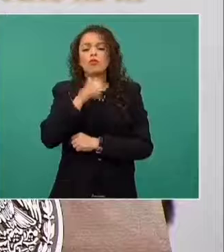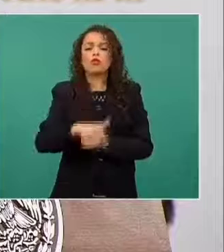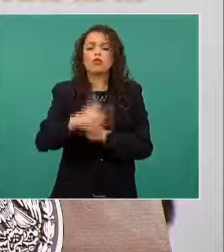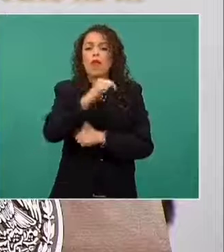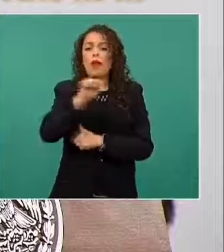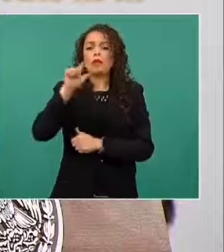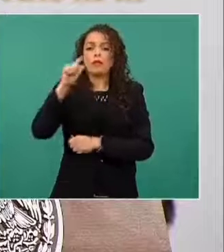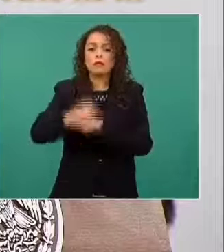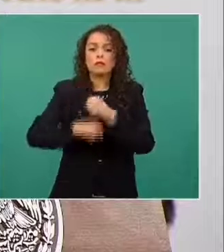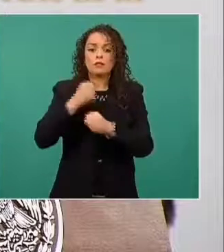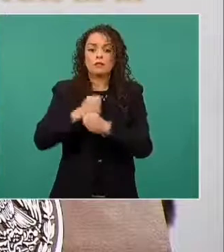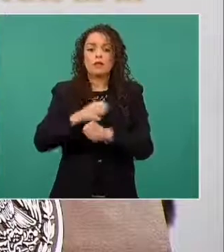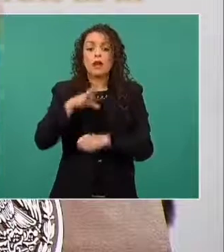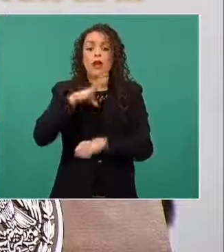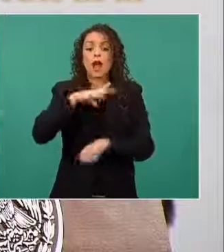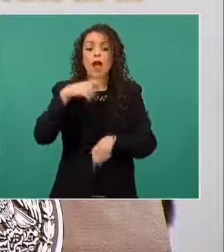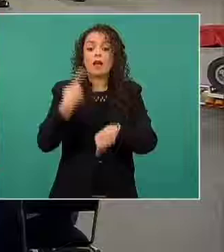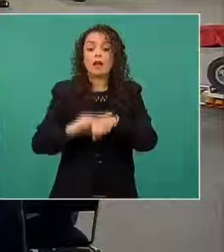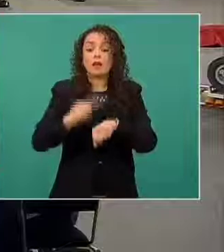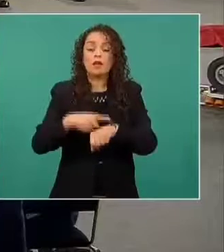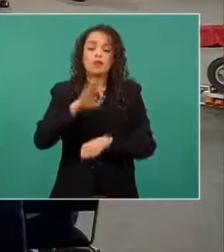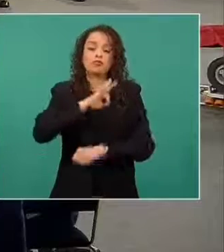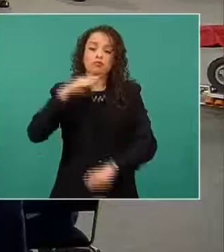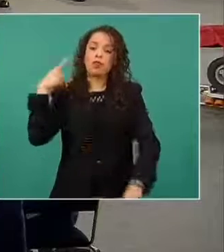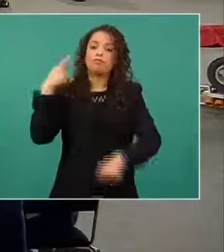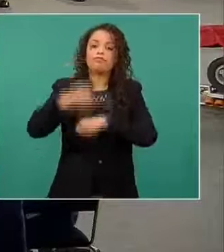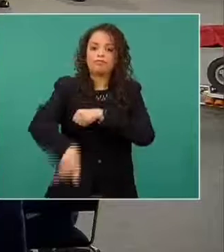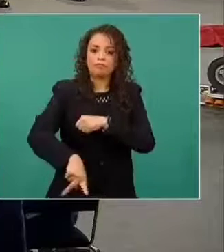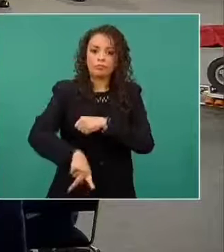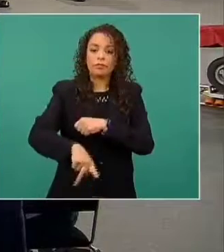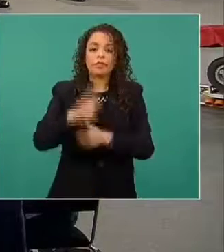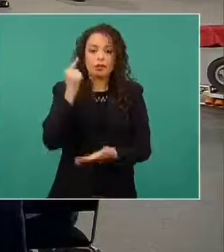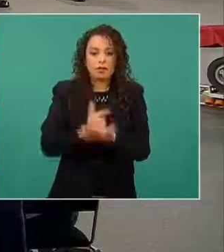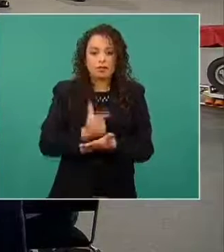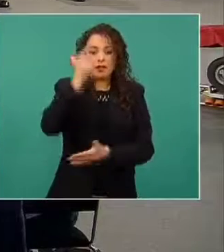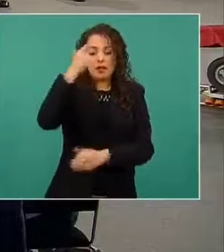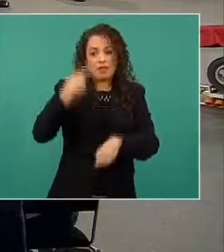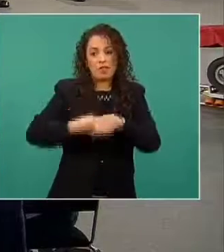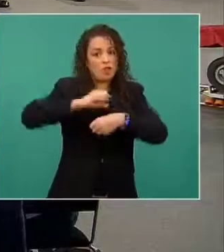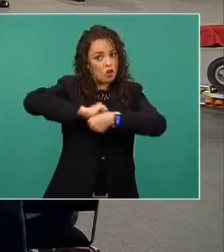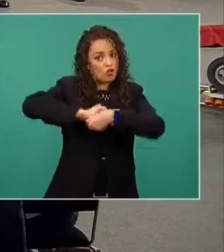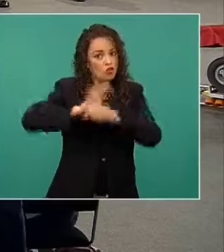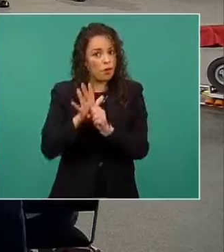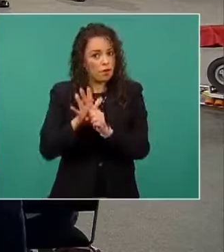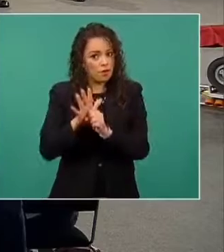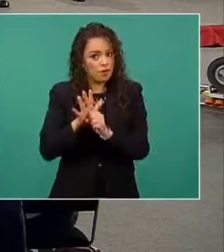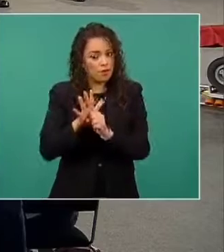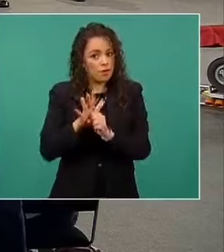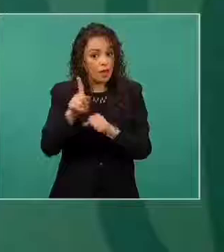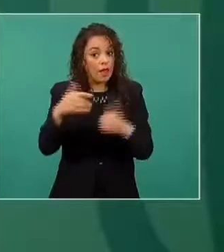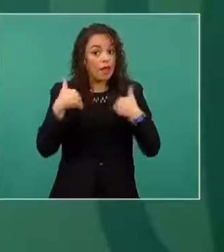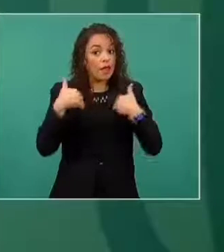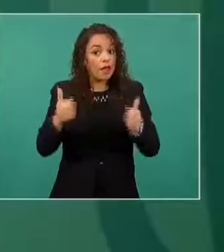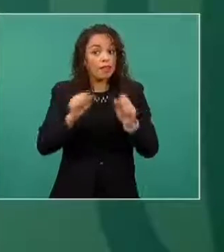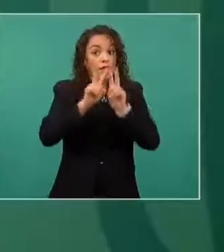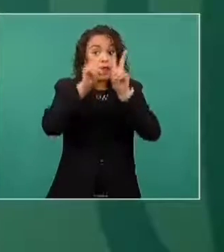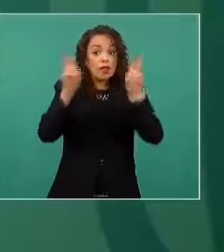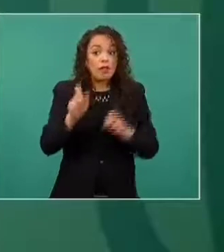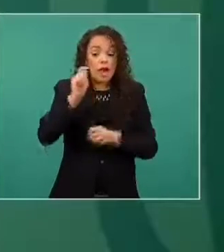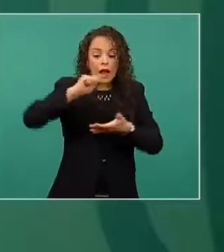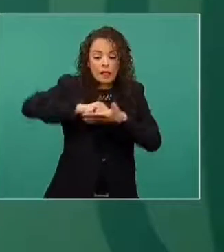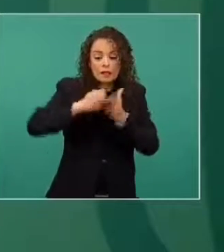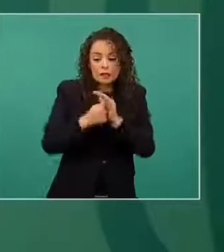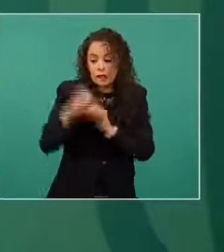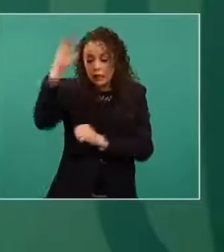que tienen enfermedades que les aumentan el riesgo de complicaciones por COVID. Es una lógica de salud pública, es una lógica técnica,